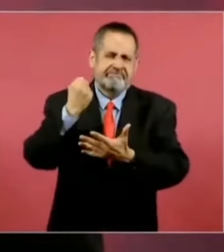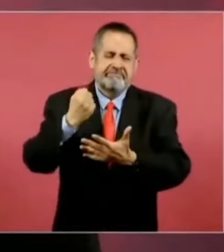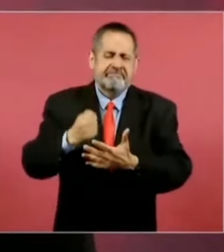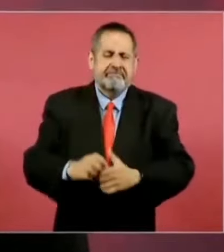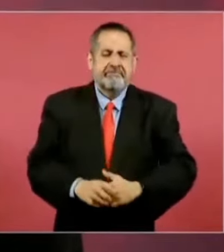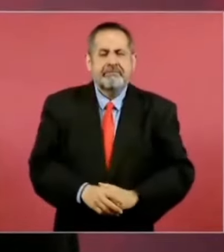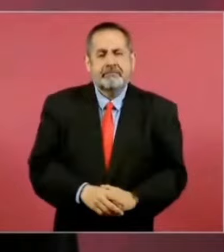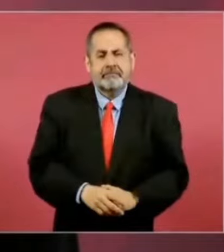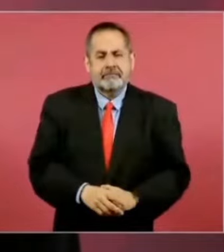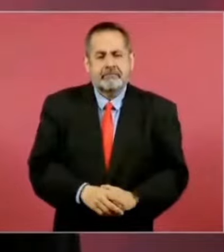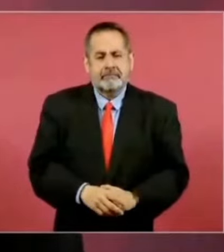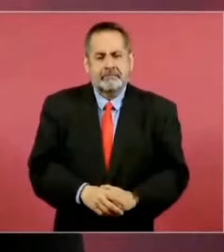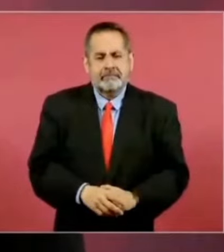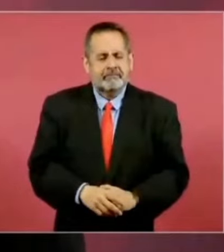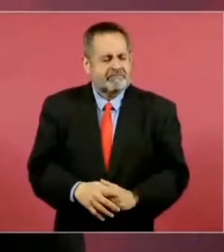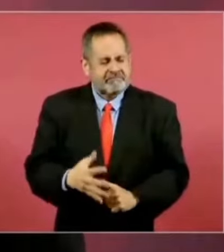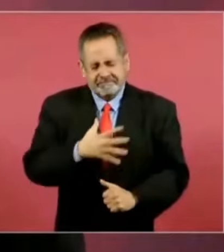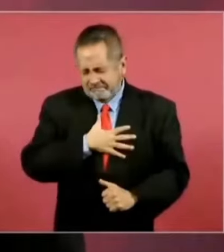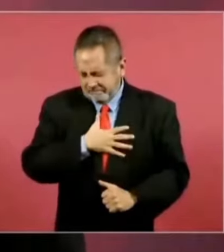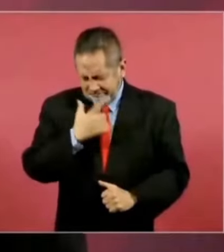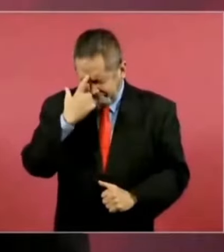con loca pasión.